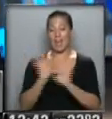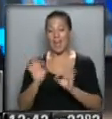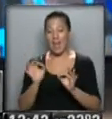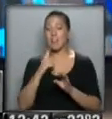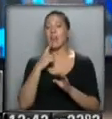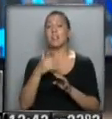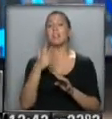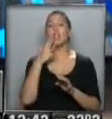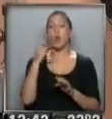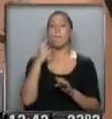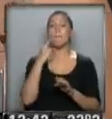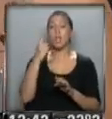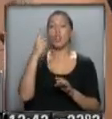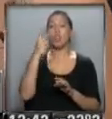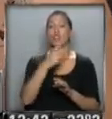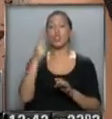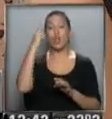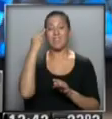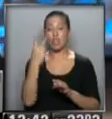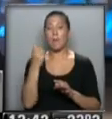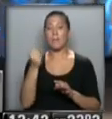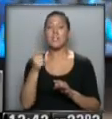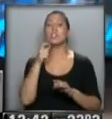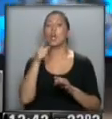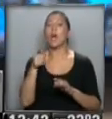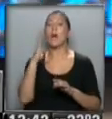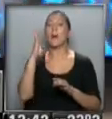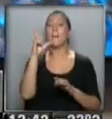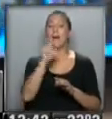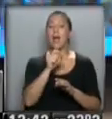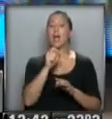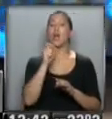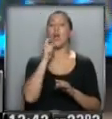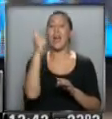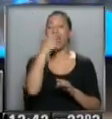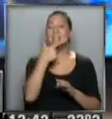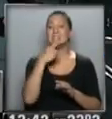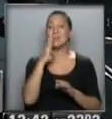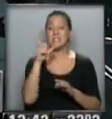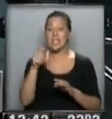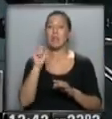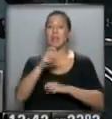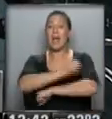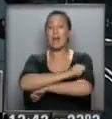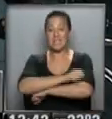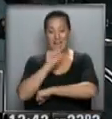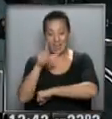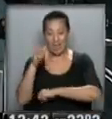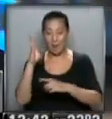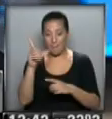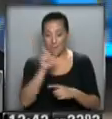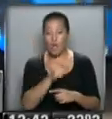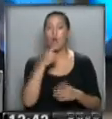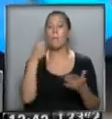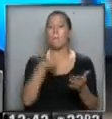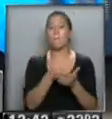.292 pesos. Eso se lo va a depositar en la cuenta de Leches Bici, que tiene ella en la sucursal Avellaneda, con lo cual